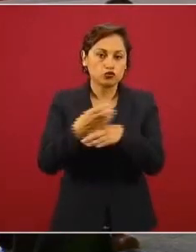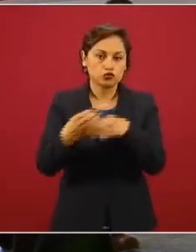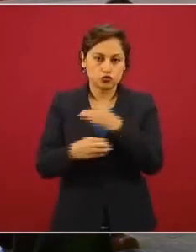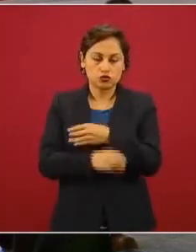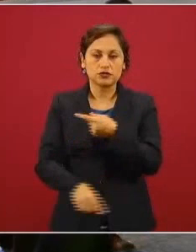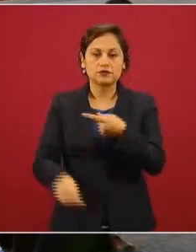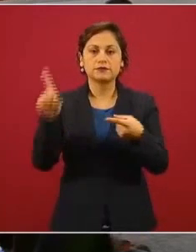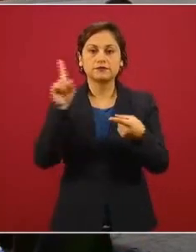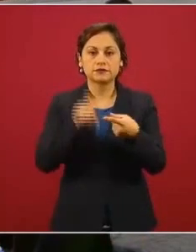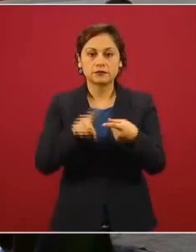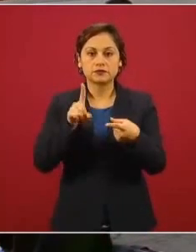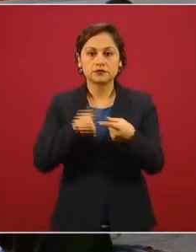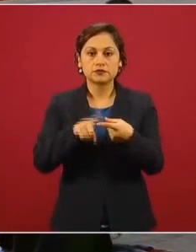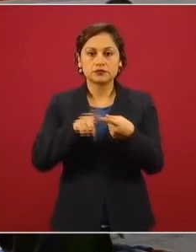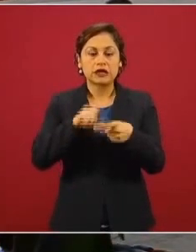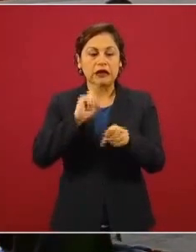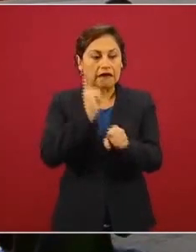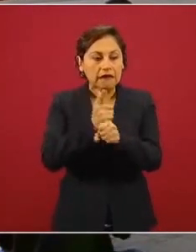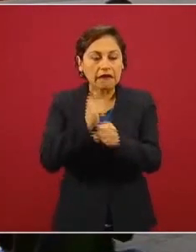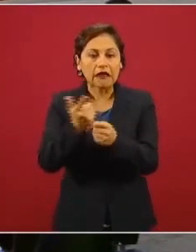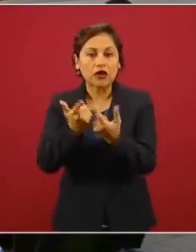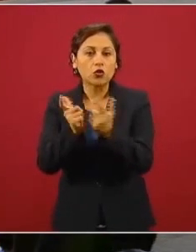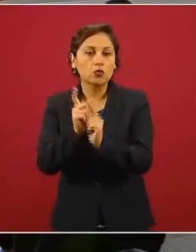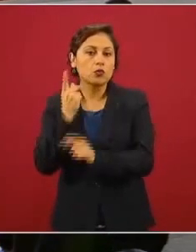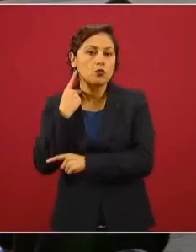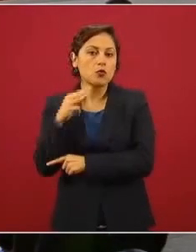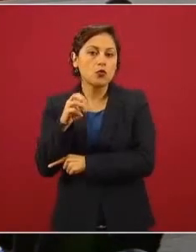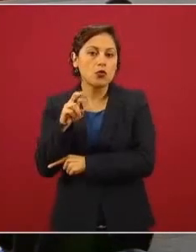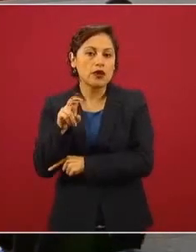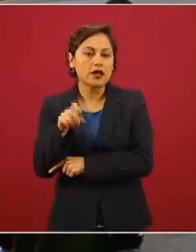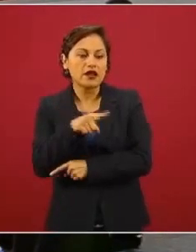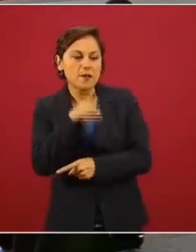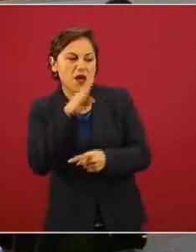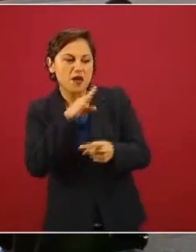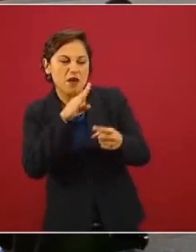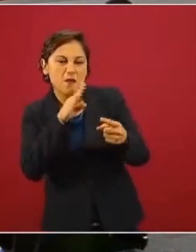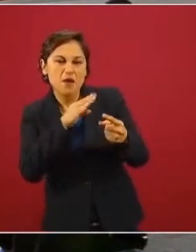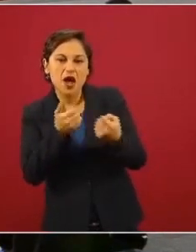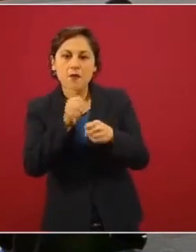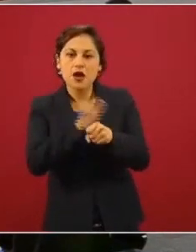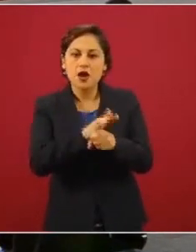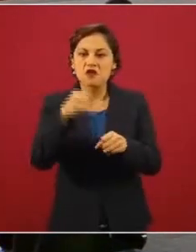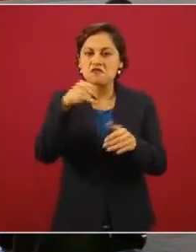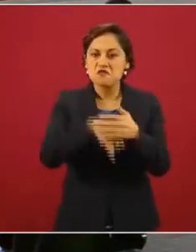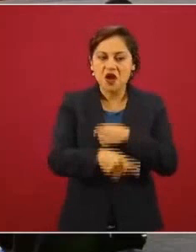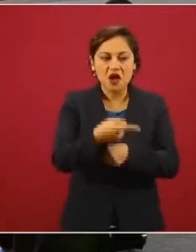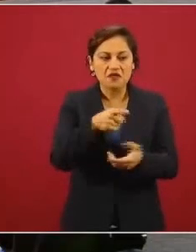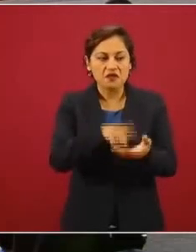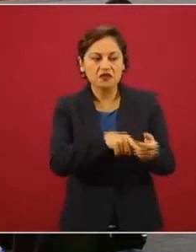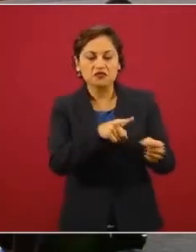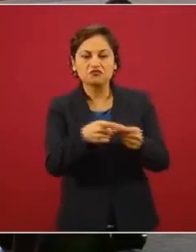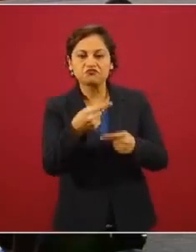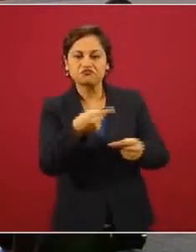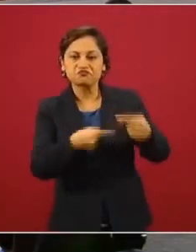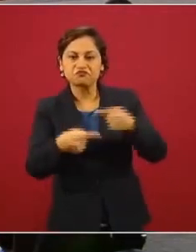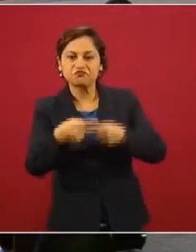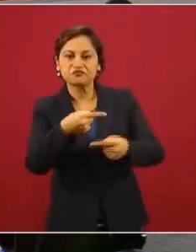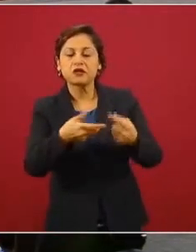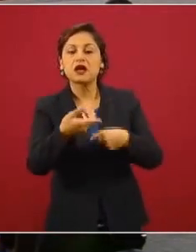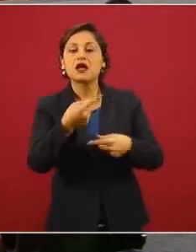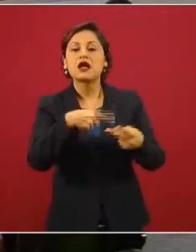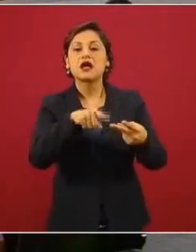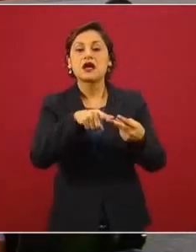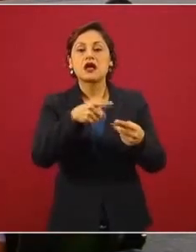potenciar las debilidades y limitaciones de Morena como partido en el gobierno, malas administraciones locales, pugnas internas, debilidad